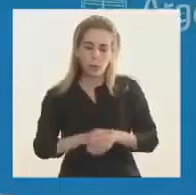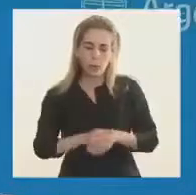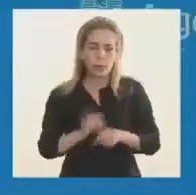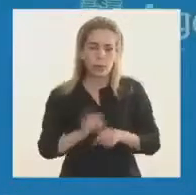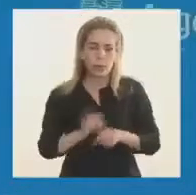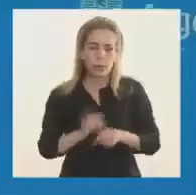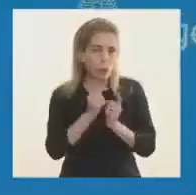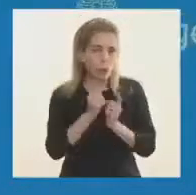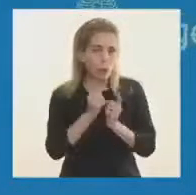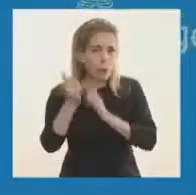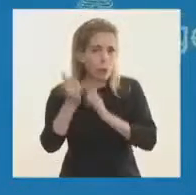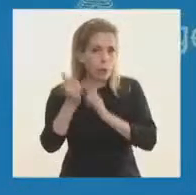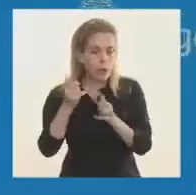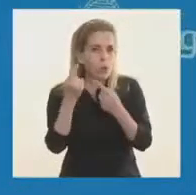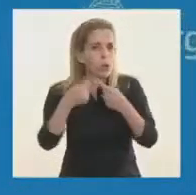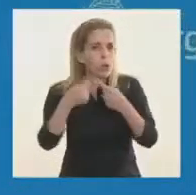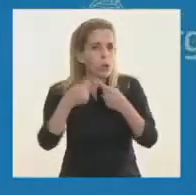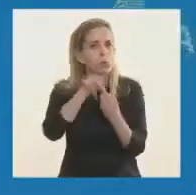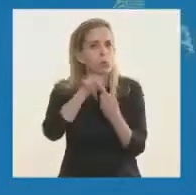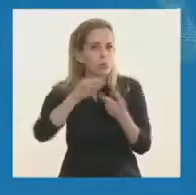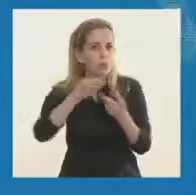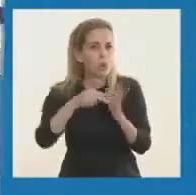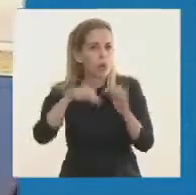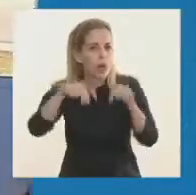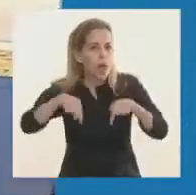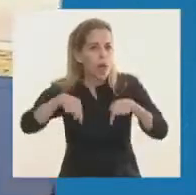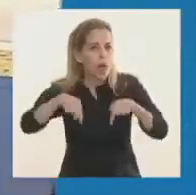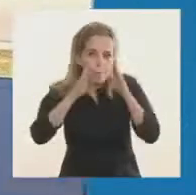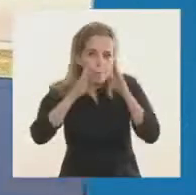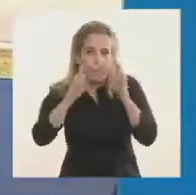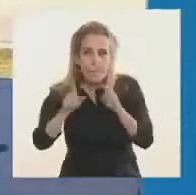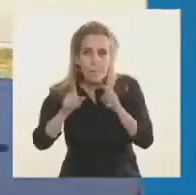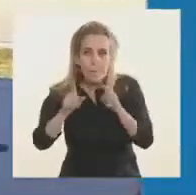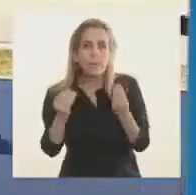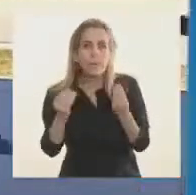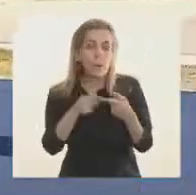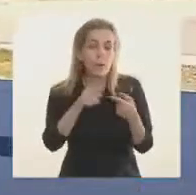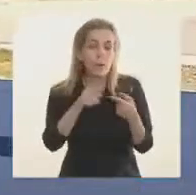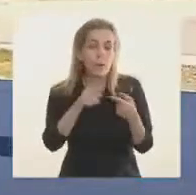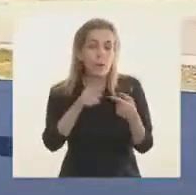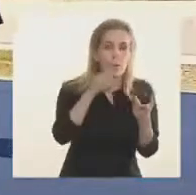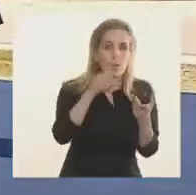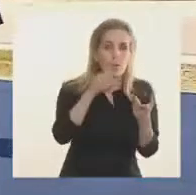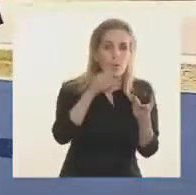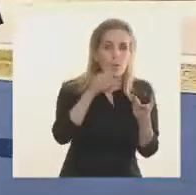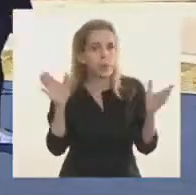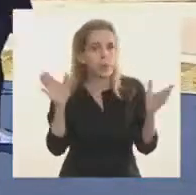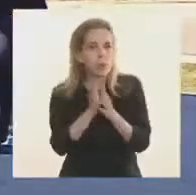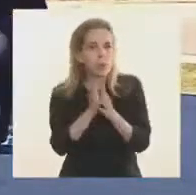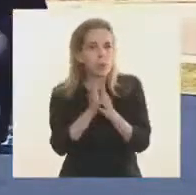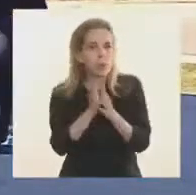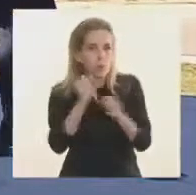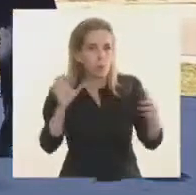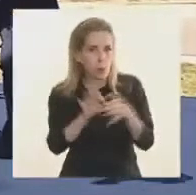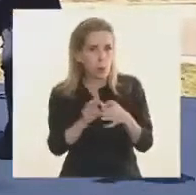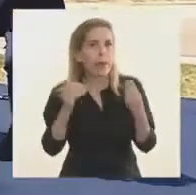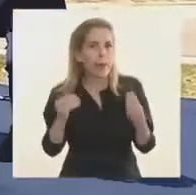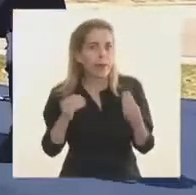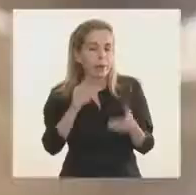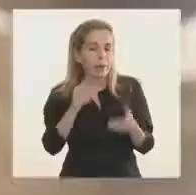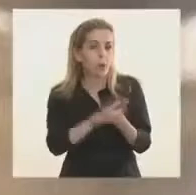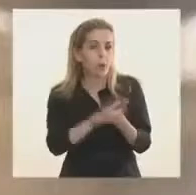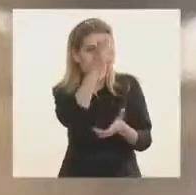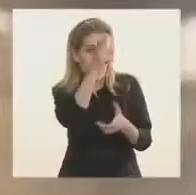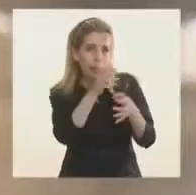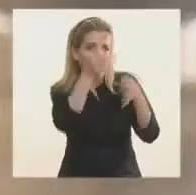mencionarle, Presidente, dos problemas en los que también estamos trabajando juntos con Nación y Provincia, uno que tiene que ver con la seguridad,